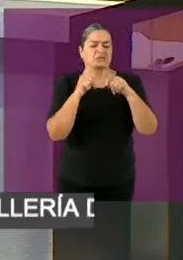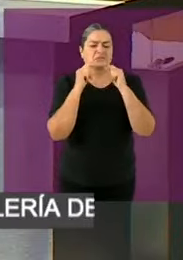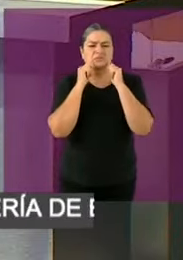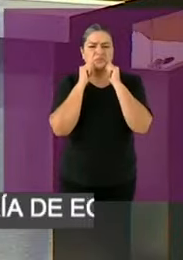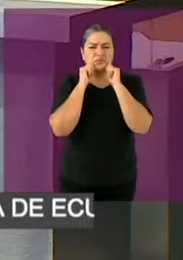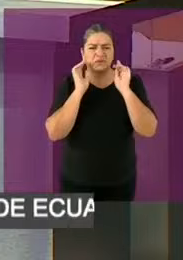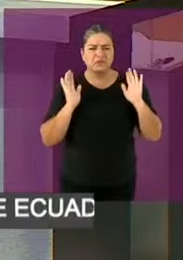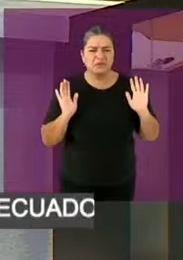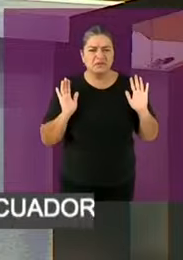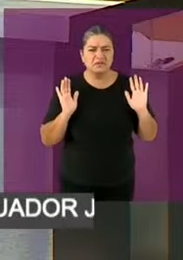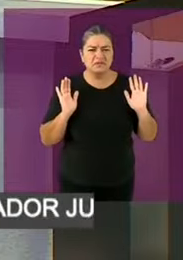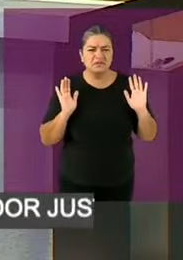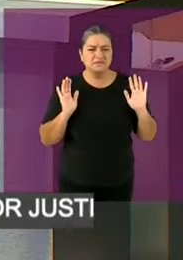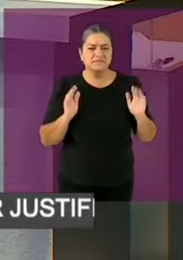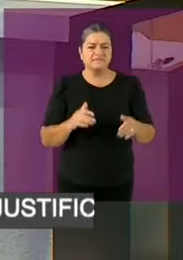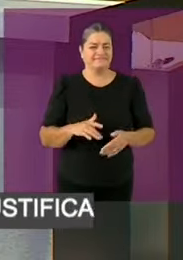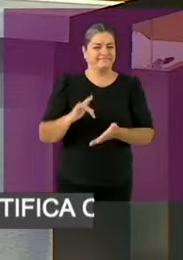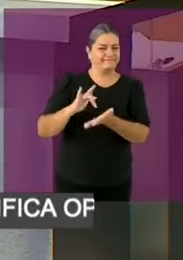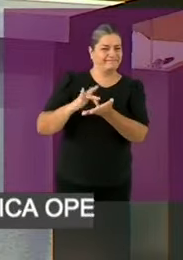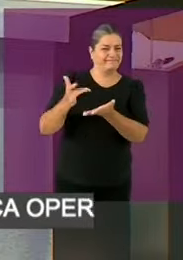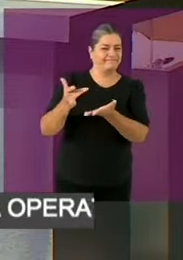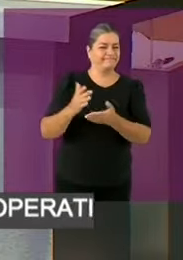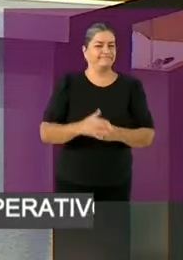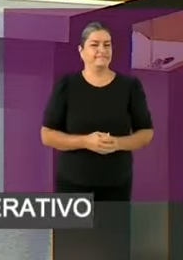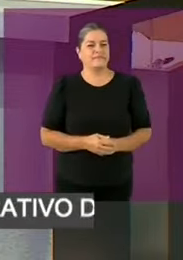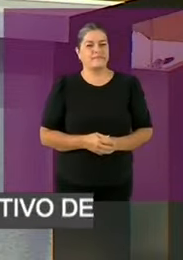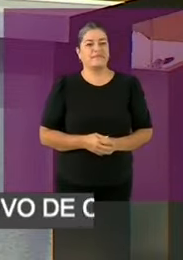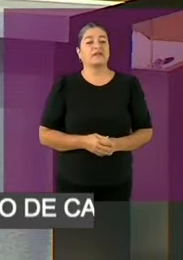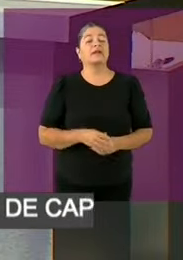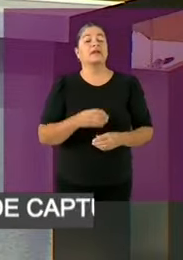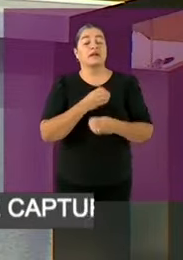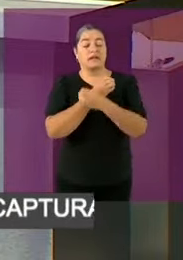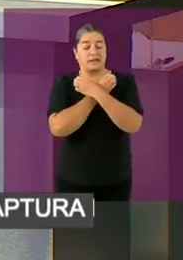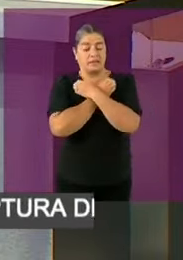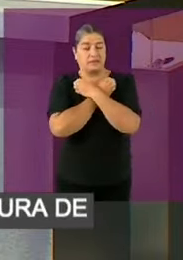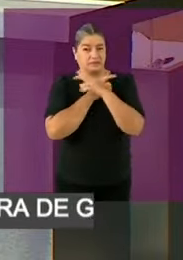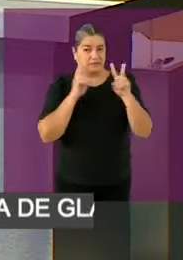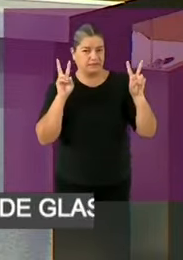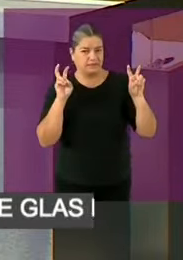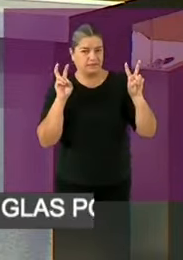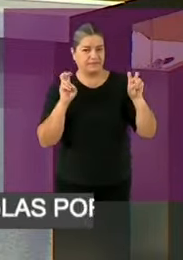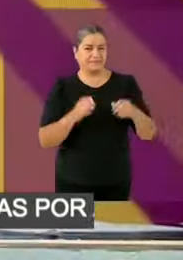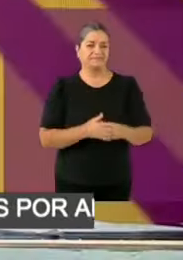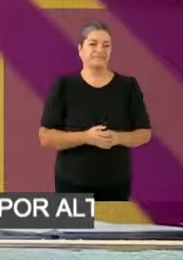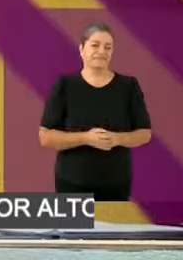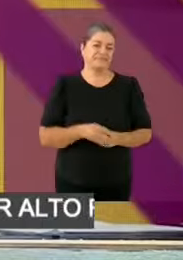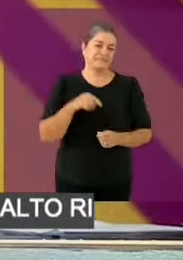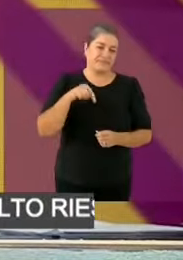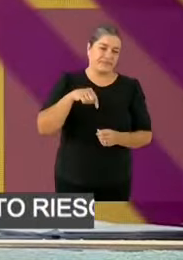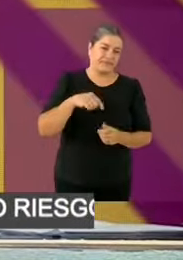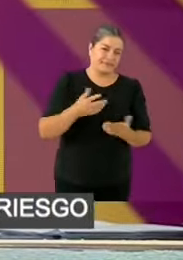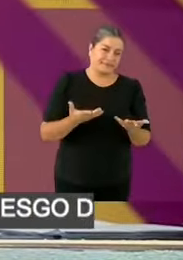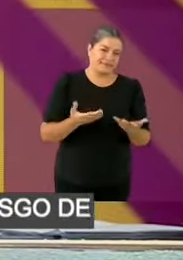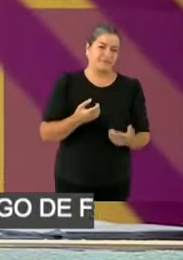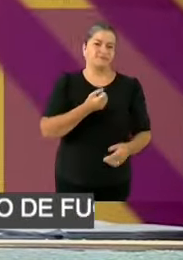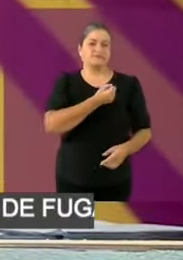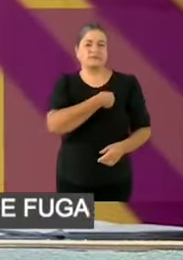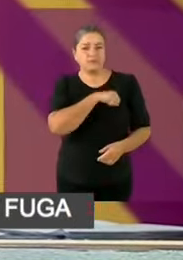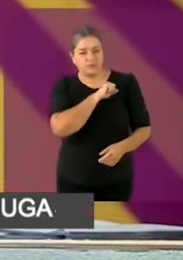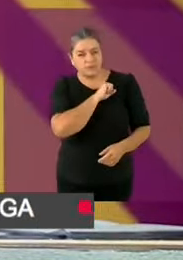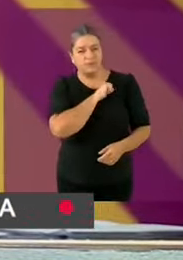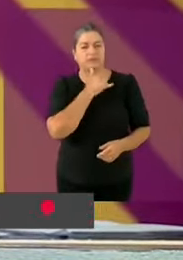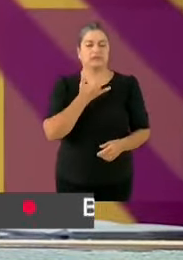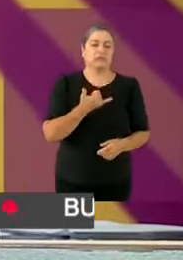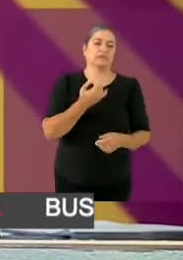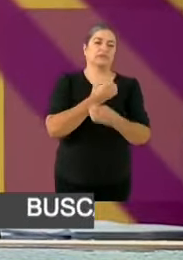Hablemos también de educación. En este bloque están considerados ambos temas, salud y educación. Hay, indudablemente, mucho por